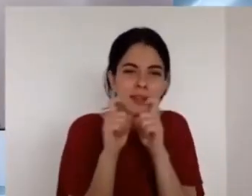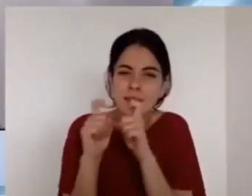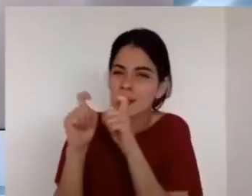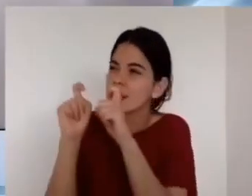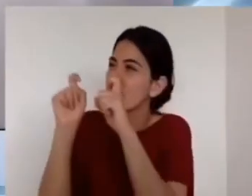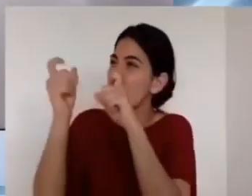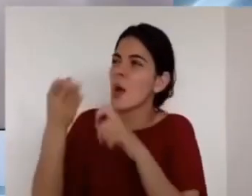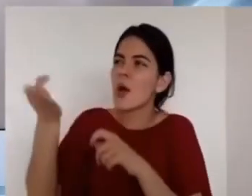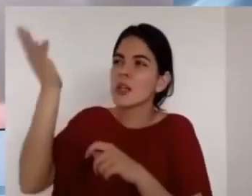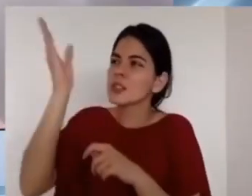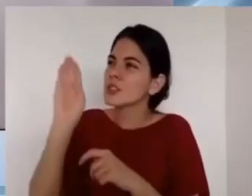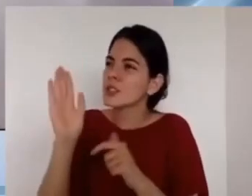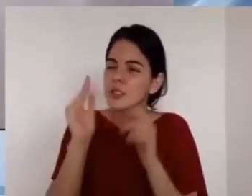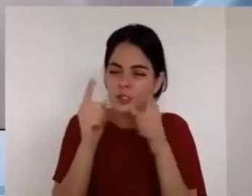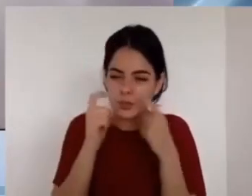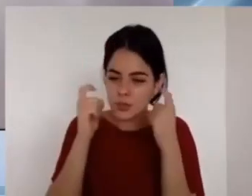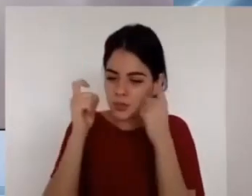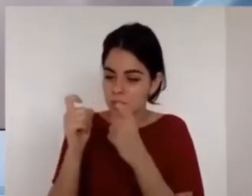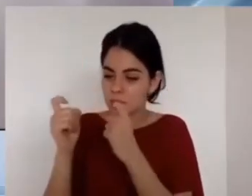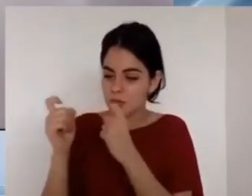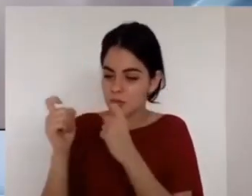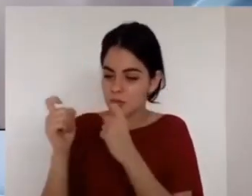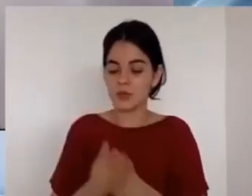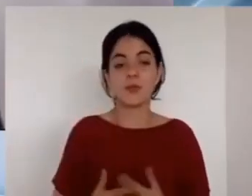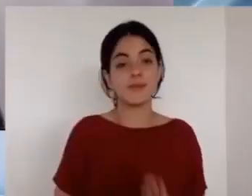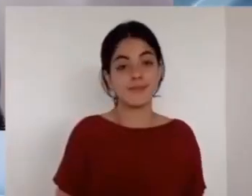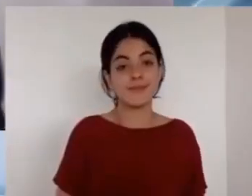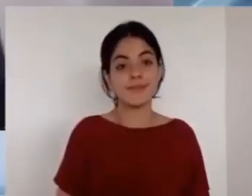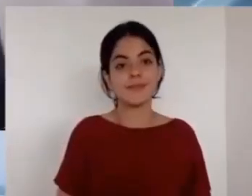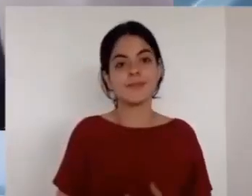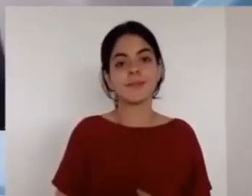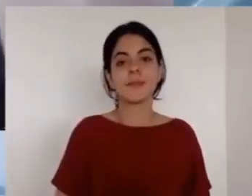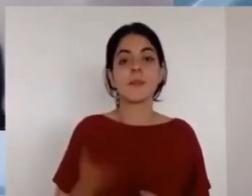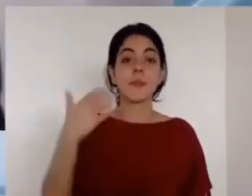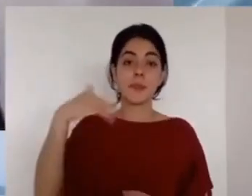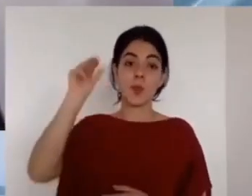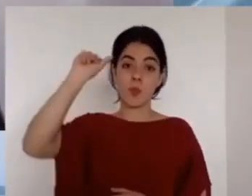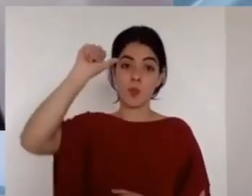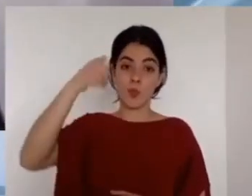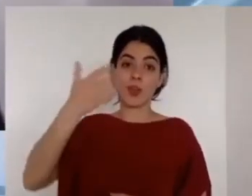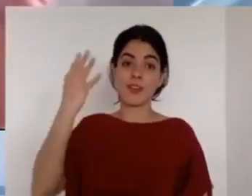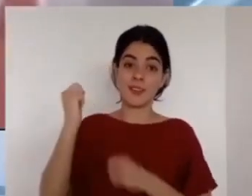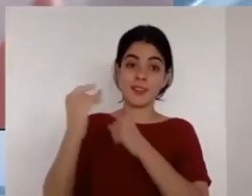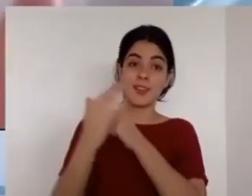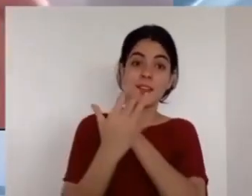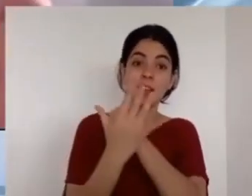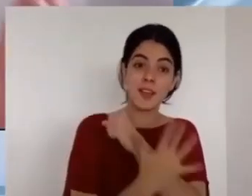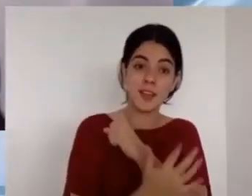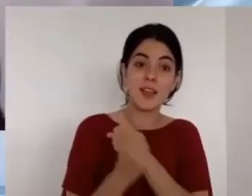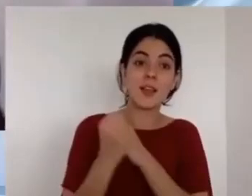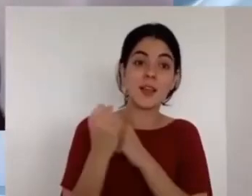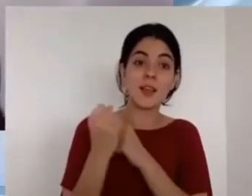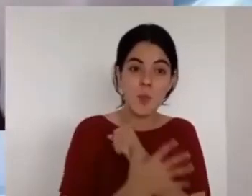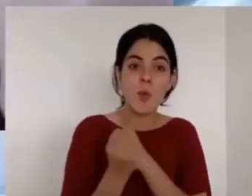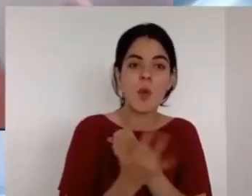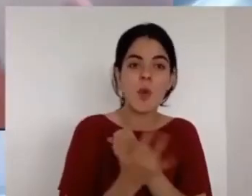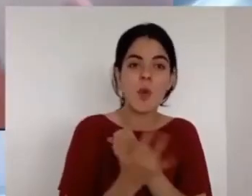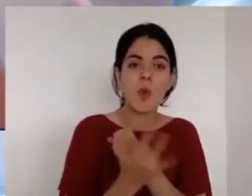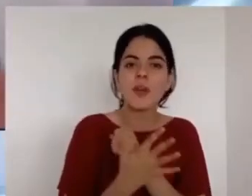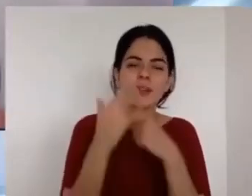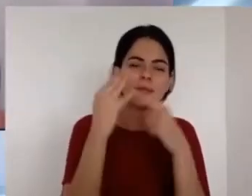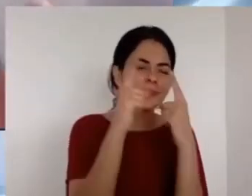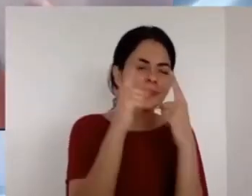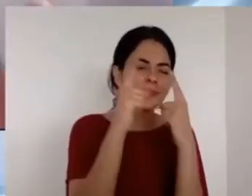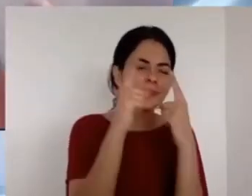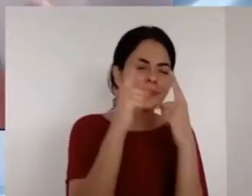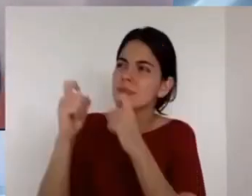la presencia permanente porque nosotros cantamos entra en la presencia del